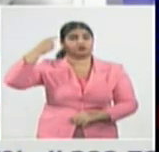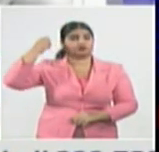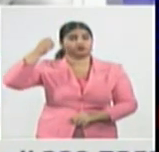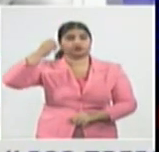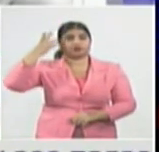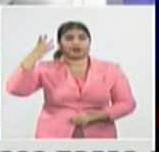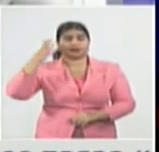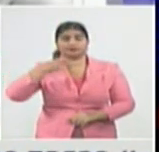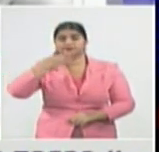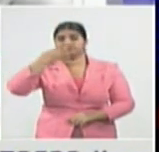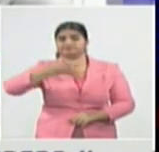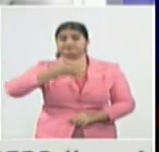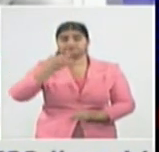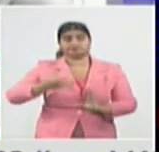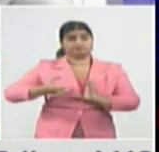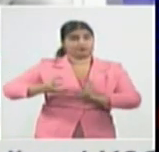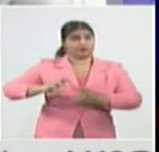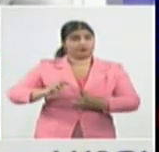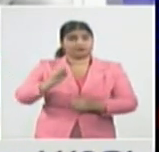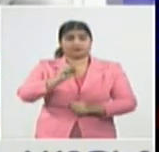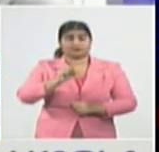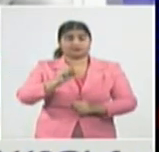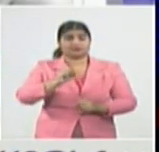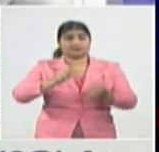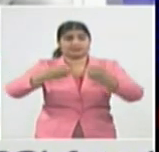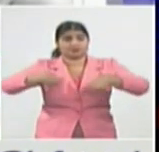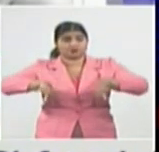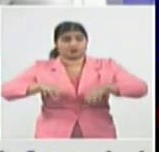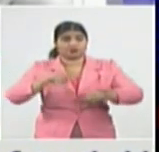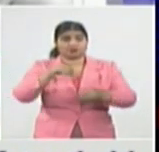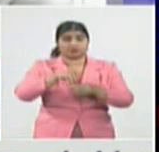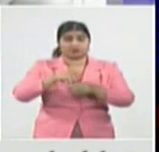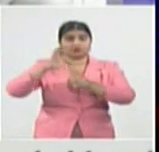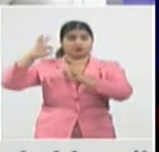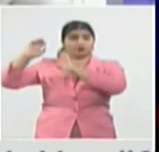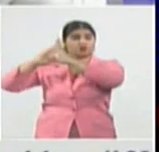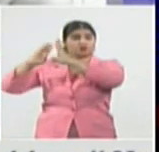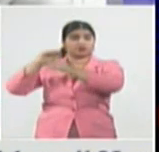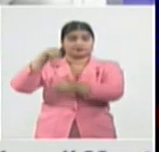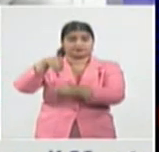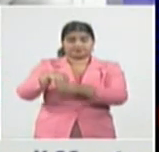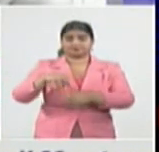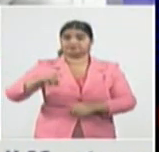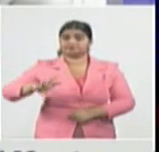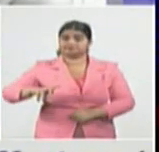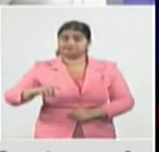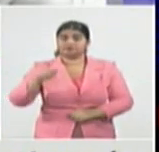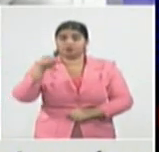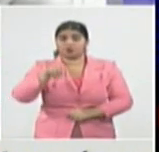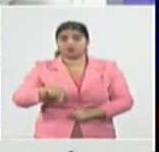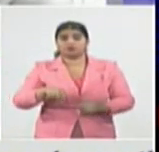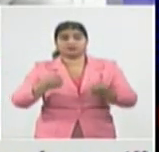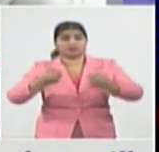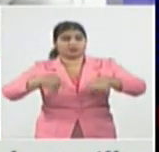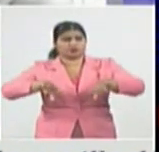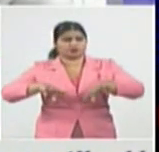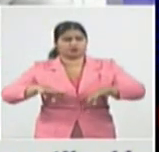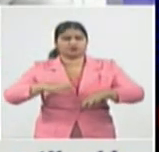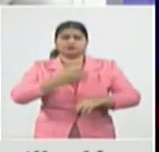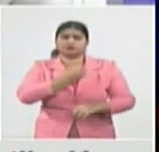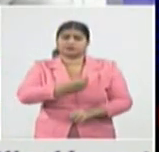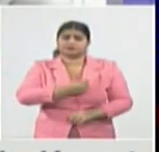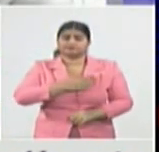compleja en la más occidental de las provincias cubanas Pinar del Río hoy con una situación muy desfavorable en la